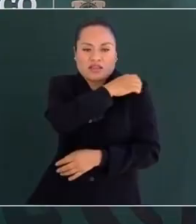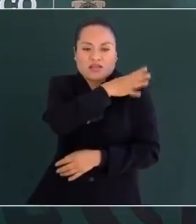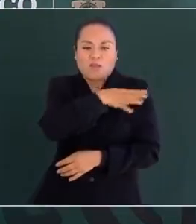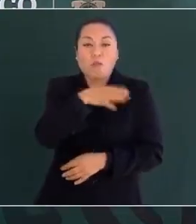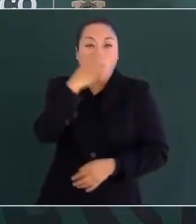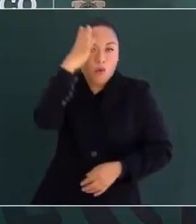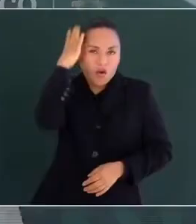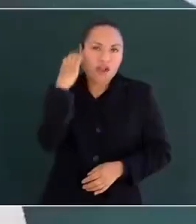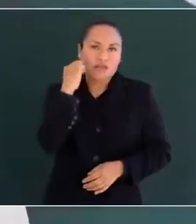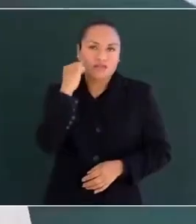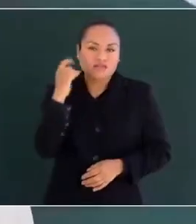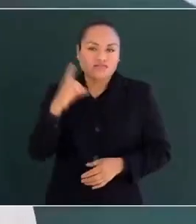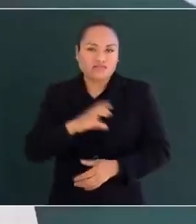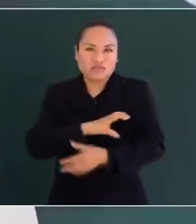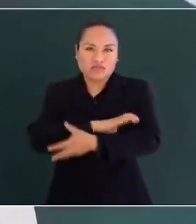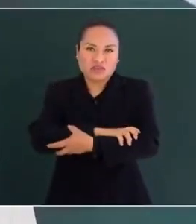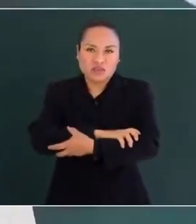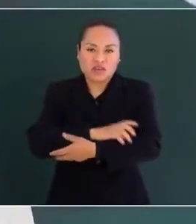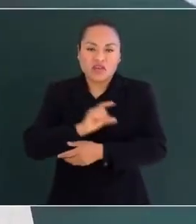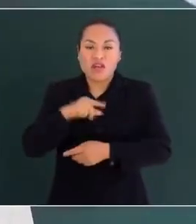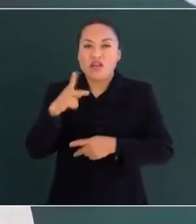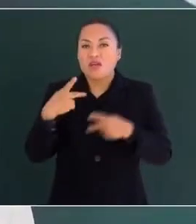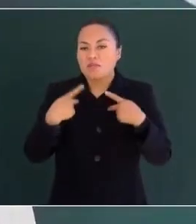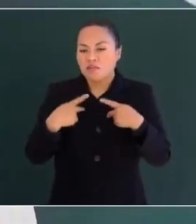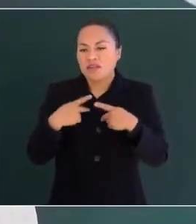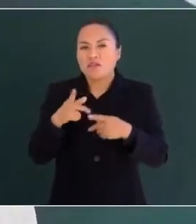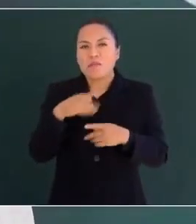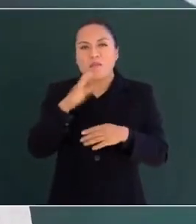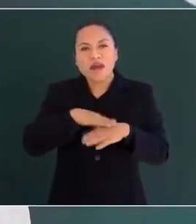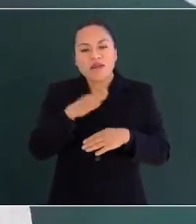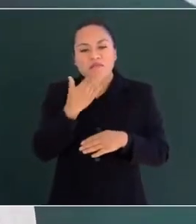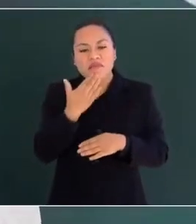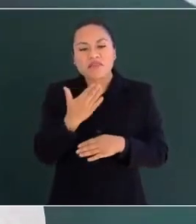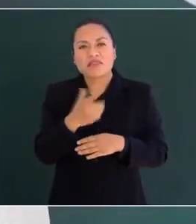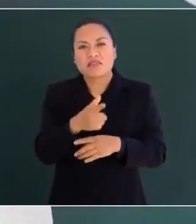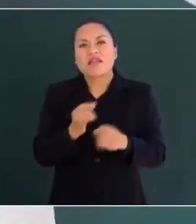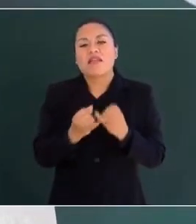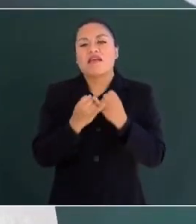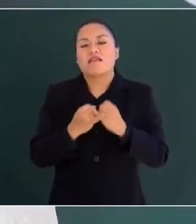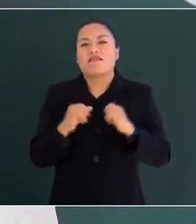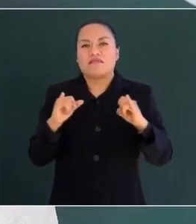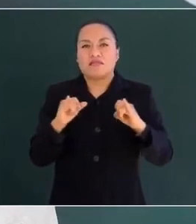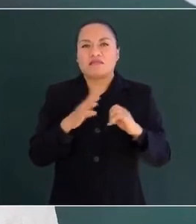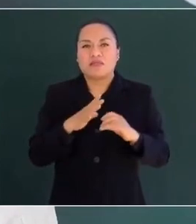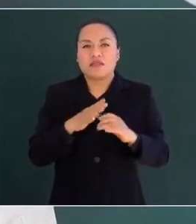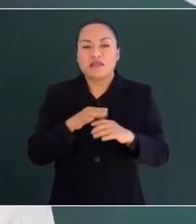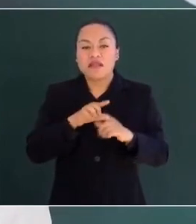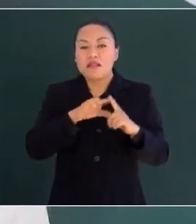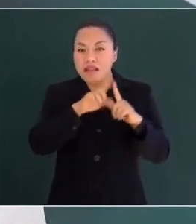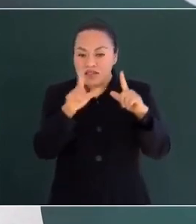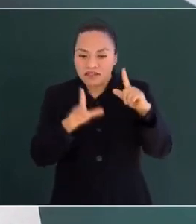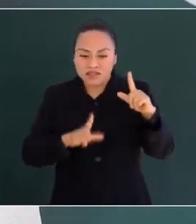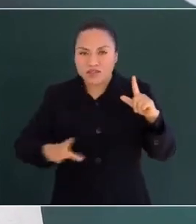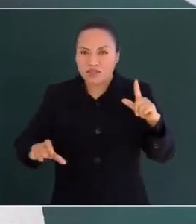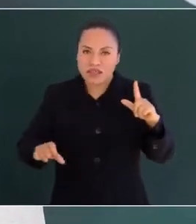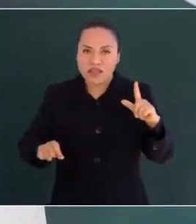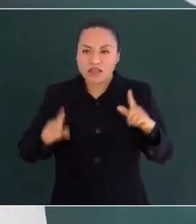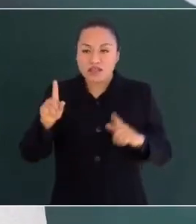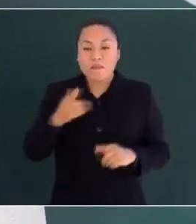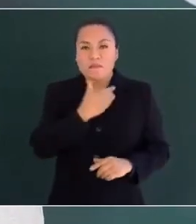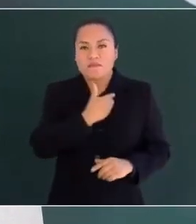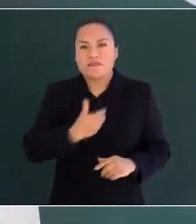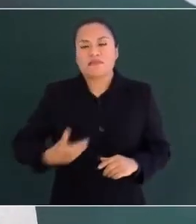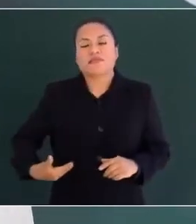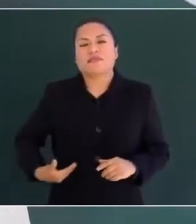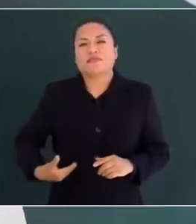que pactó con los adversarios para lograr el bien mayor de la independencia nacional y que llegó a ser presidente